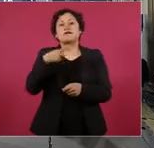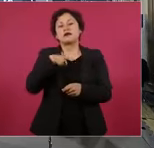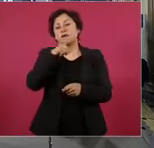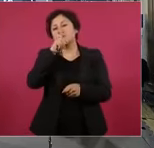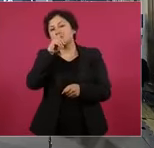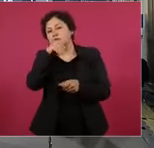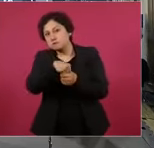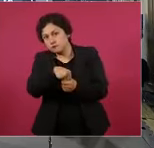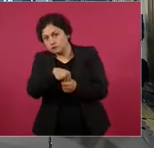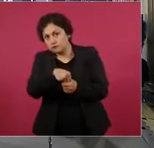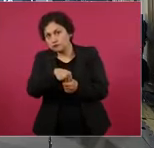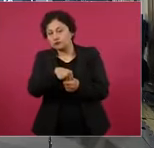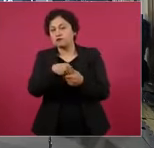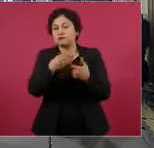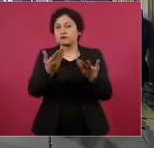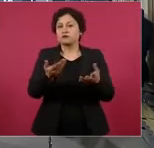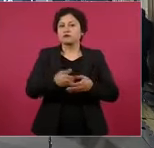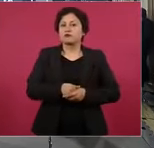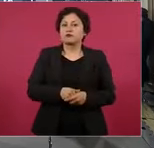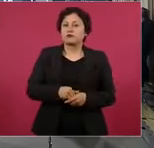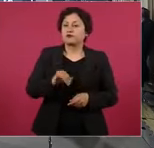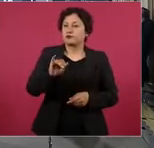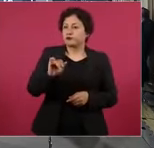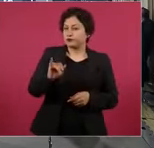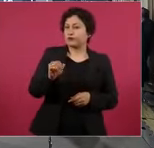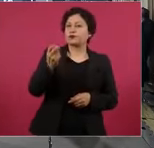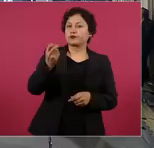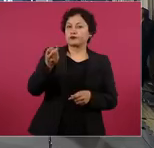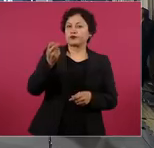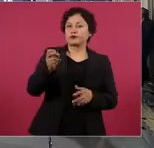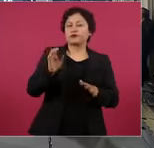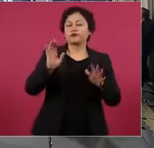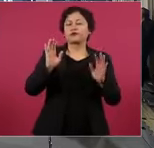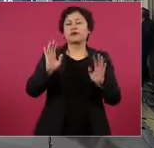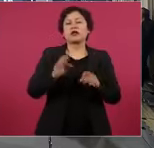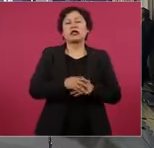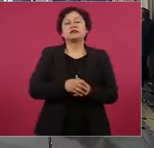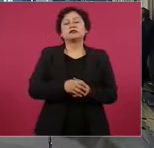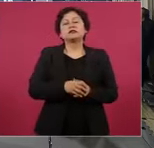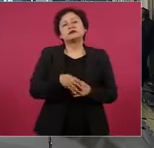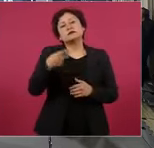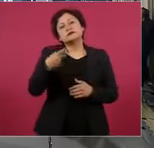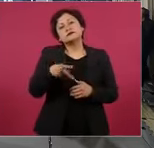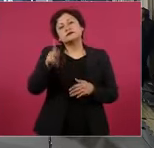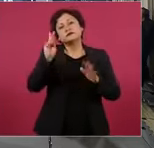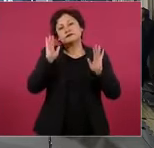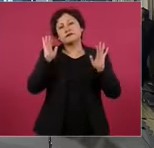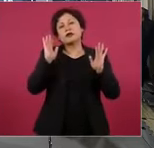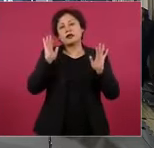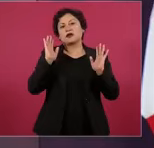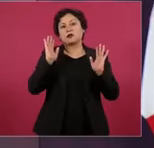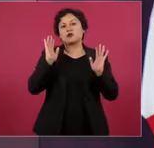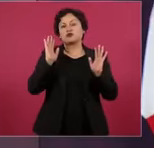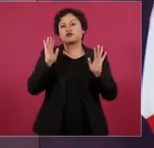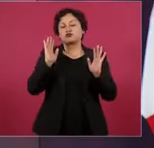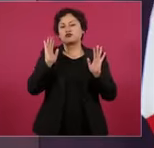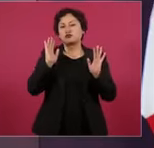Sí, sí, sí, pero buscar una forma